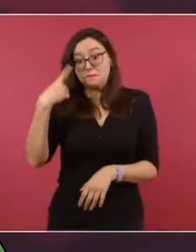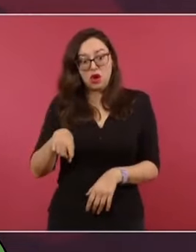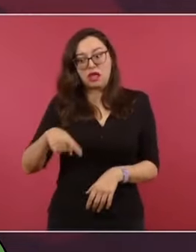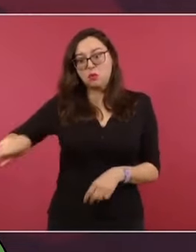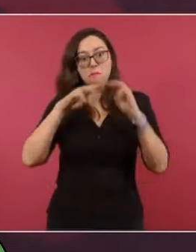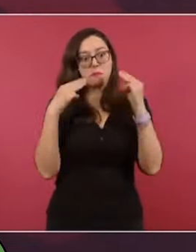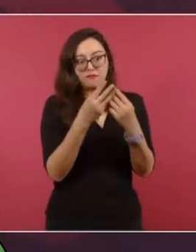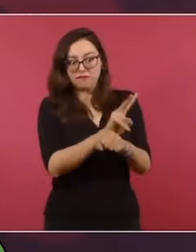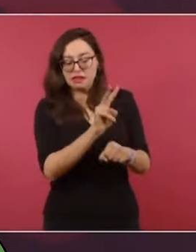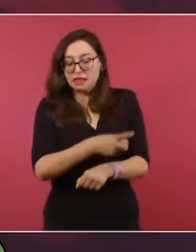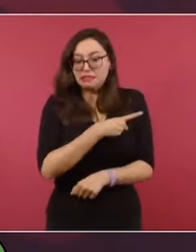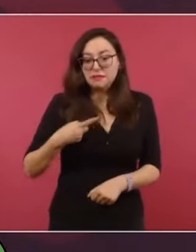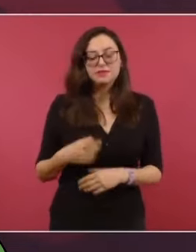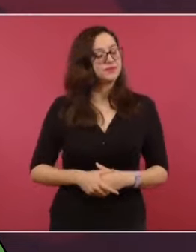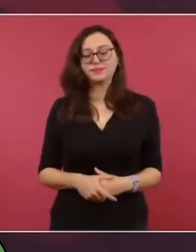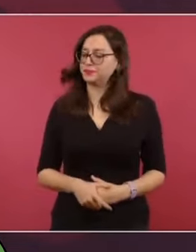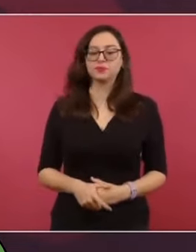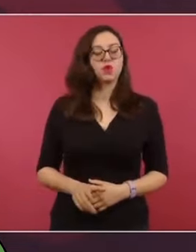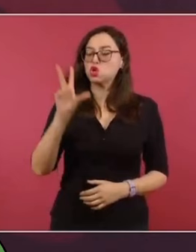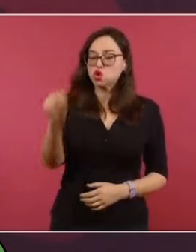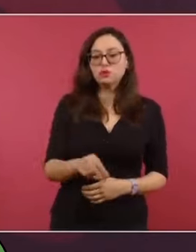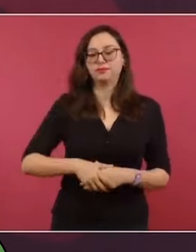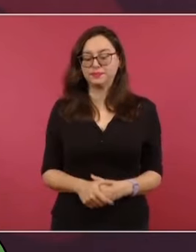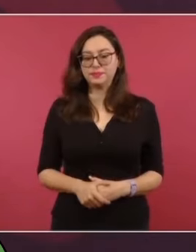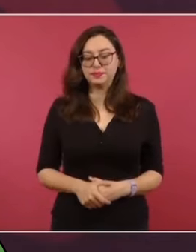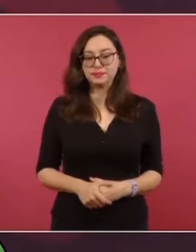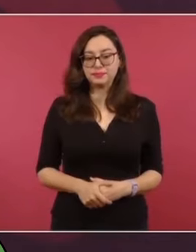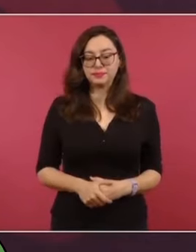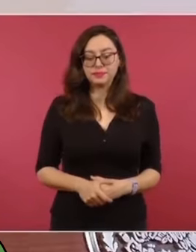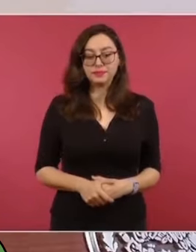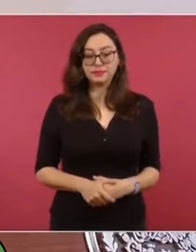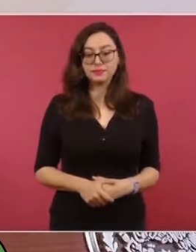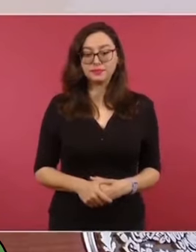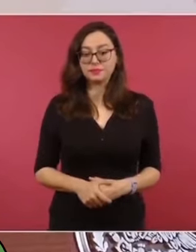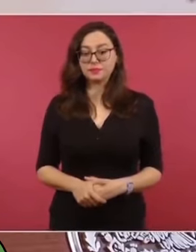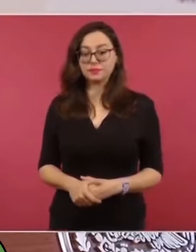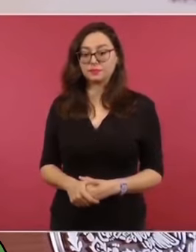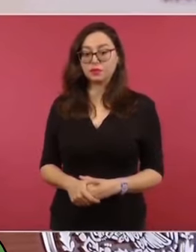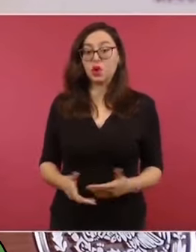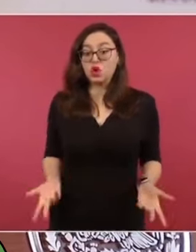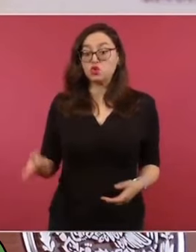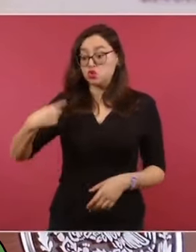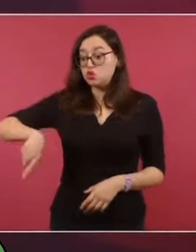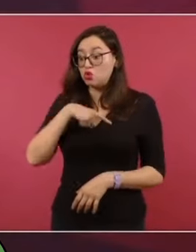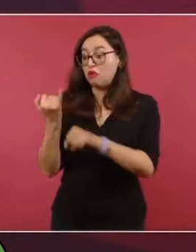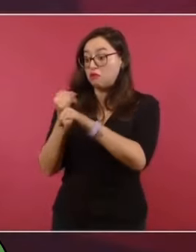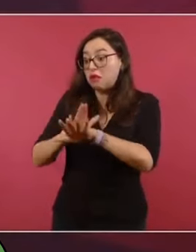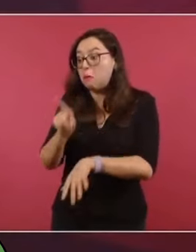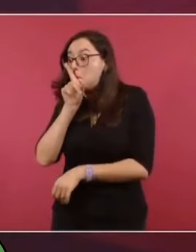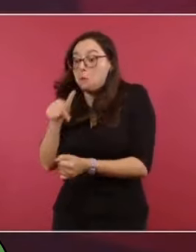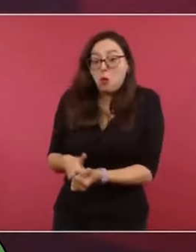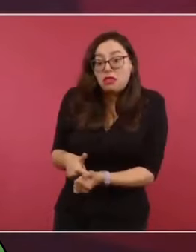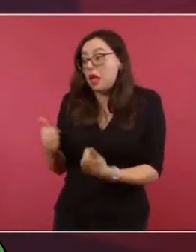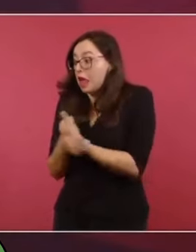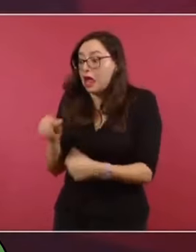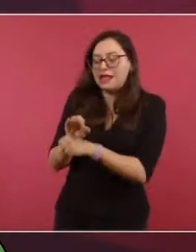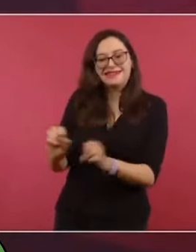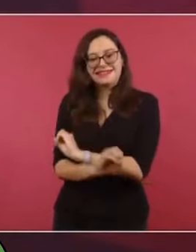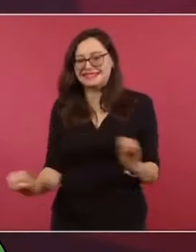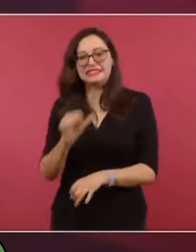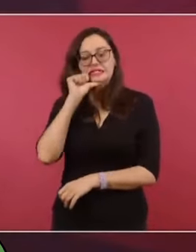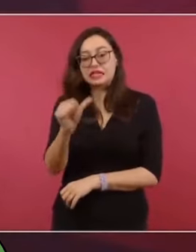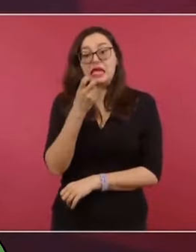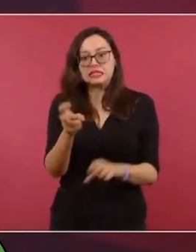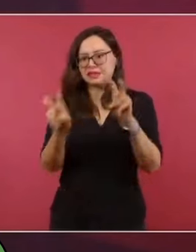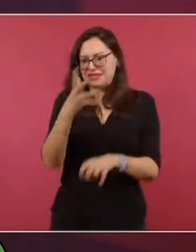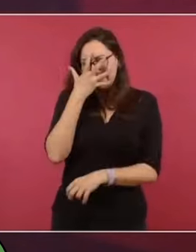criminales. Y debe de quedar claro que nosotros no le damos impunidad a nadie. Este es un asunto muy serio que tiene